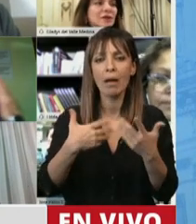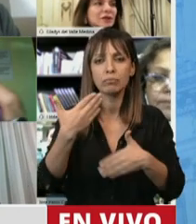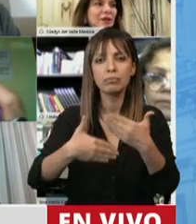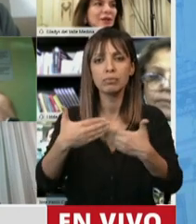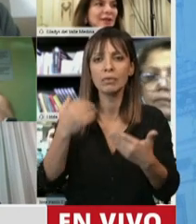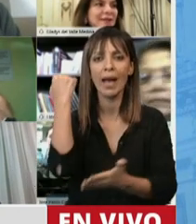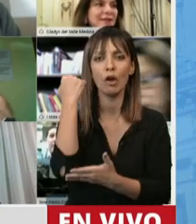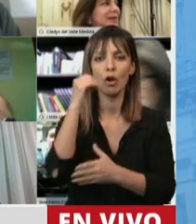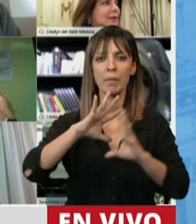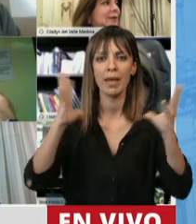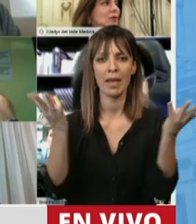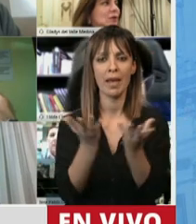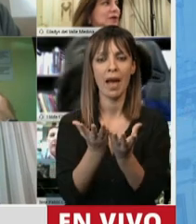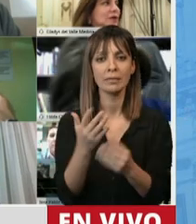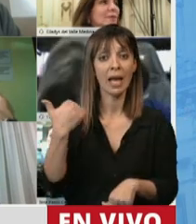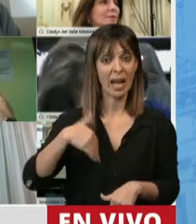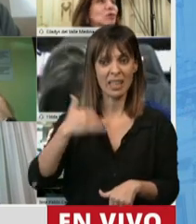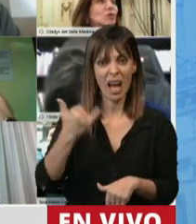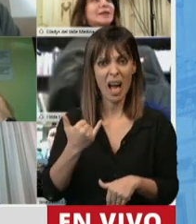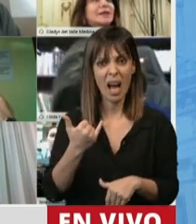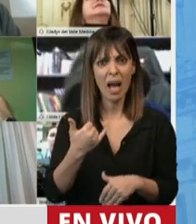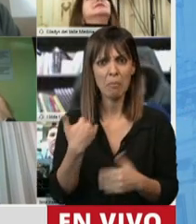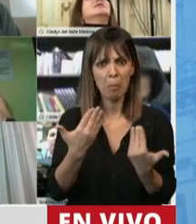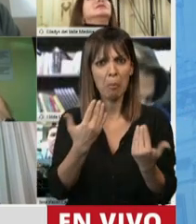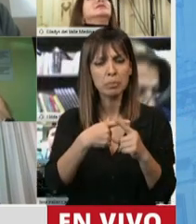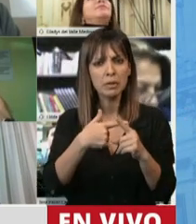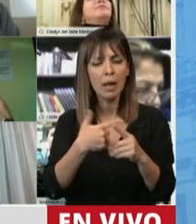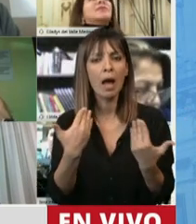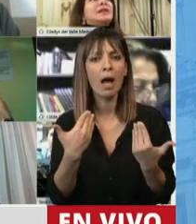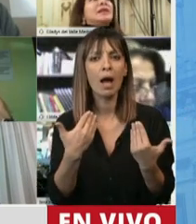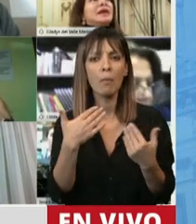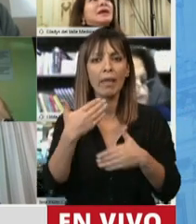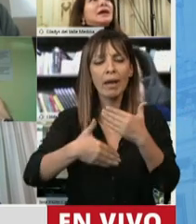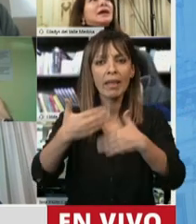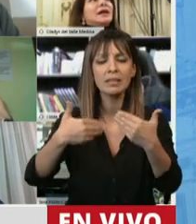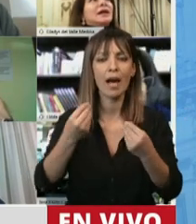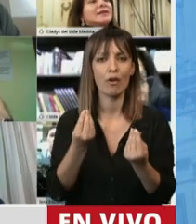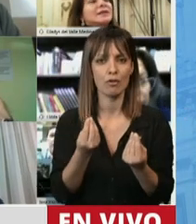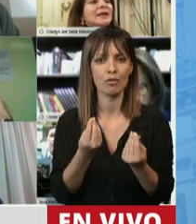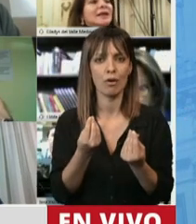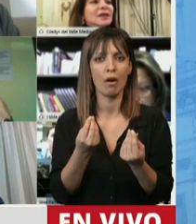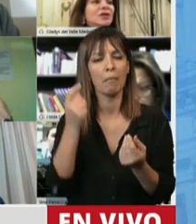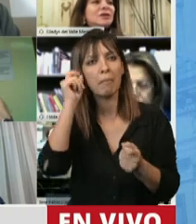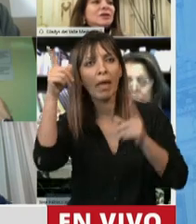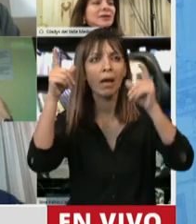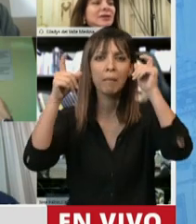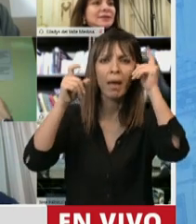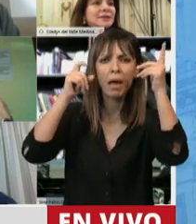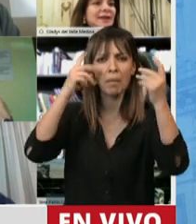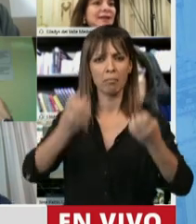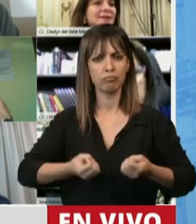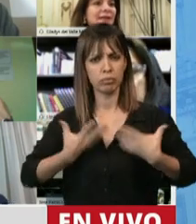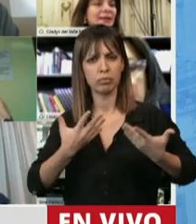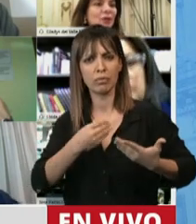la Argentina tiene muchas ventajas para lograr y afianzar este desarrollo en términos de creatividad, talento,